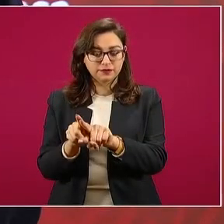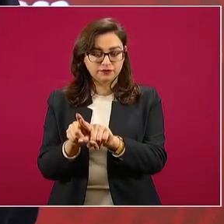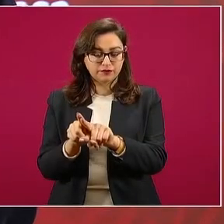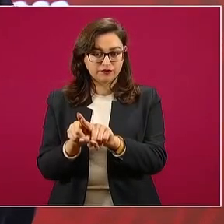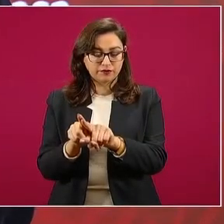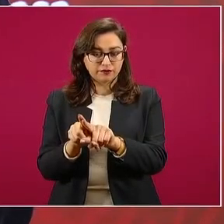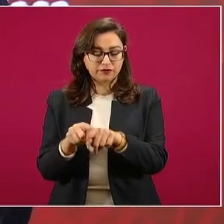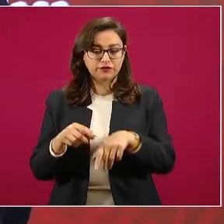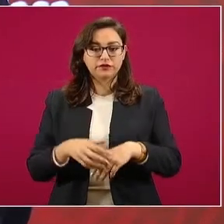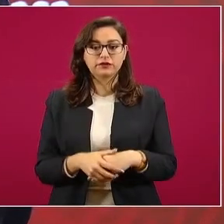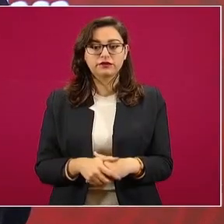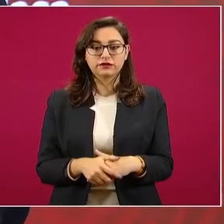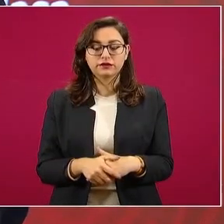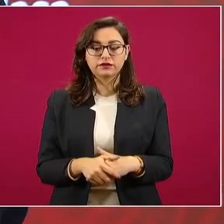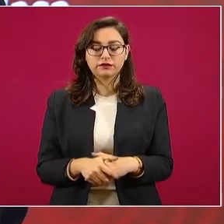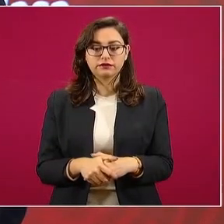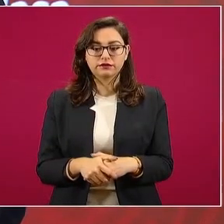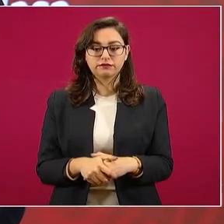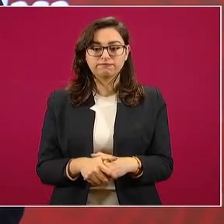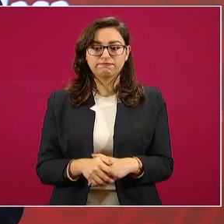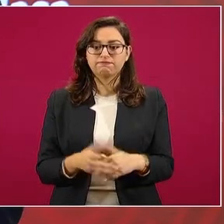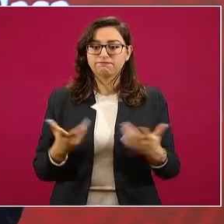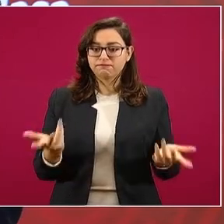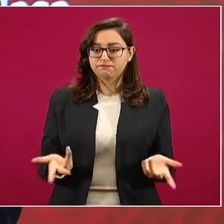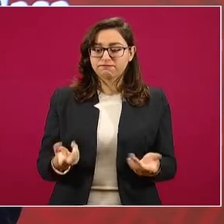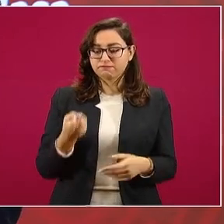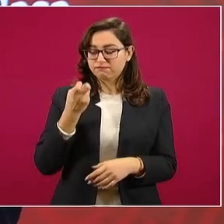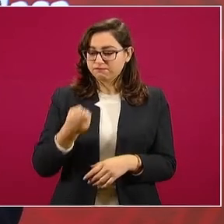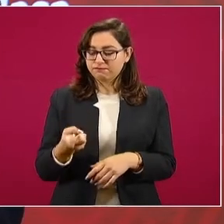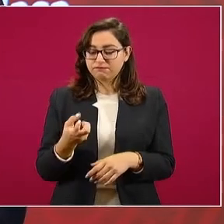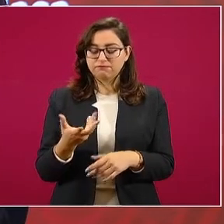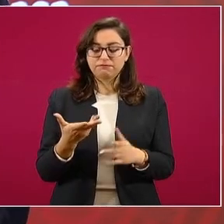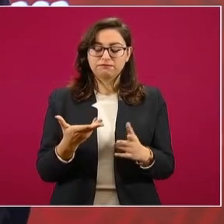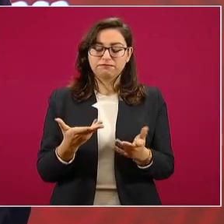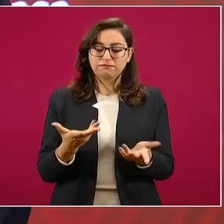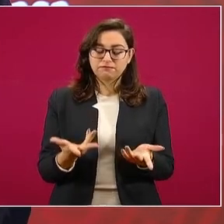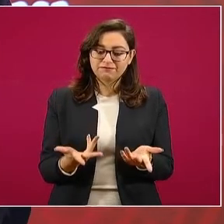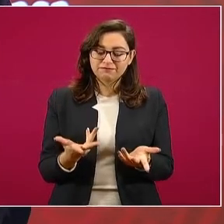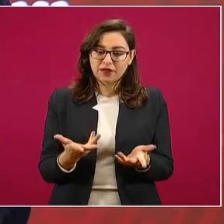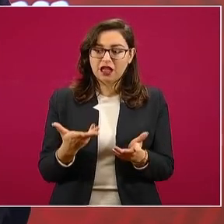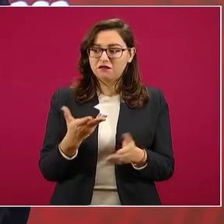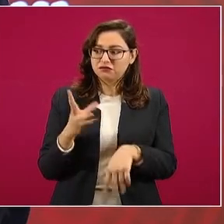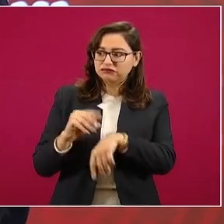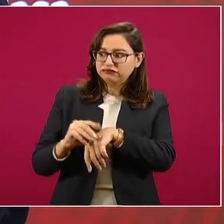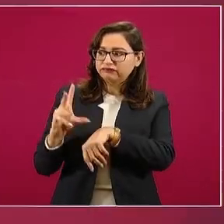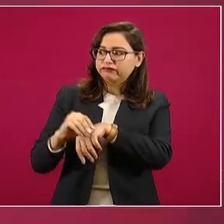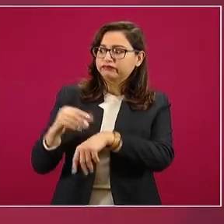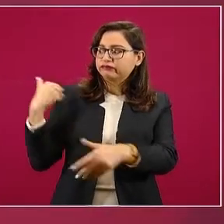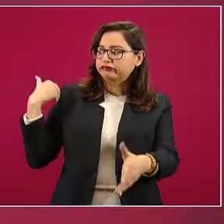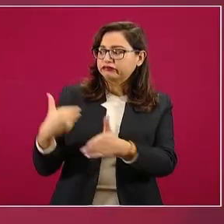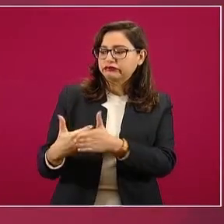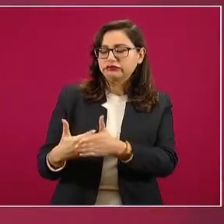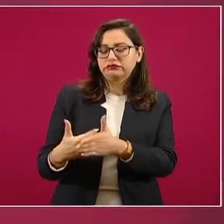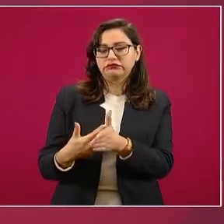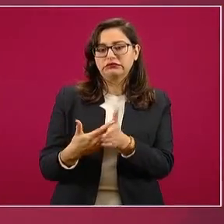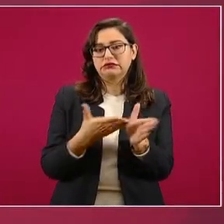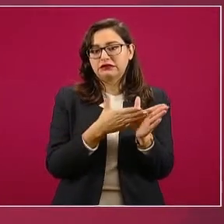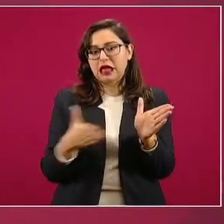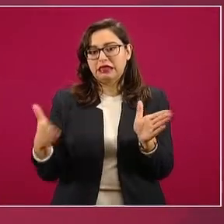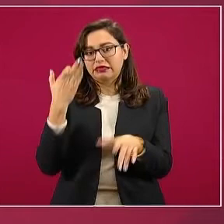Se hizo esa reforma durante el periodo neoliberal y se